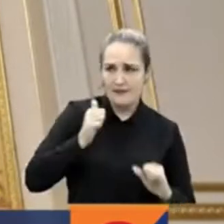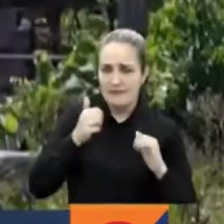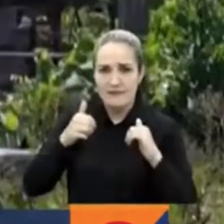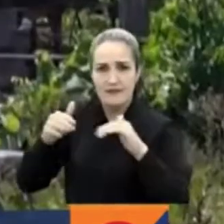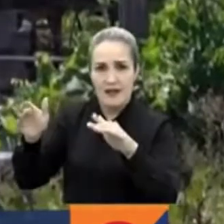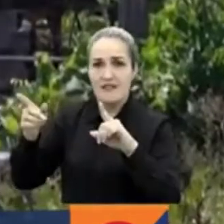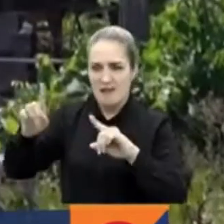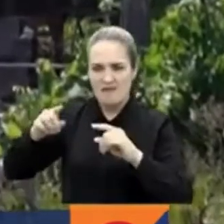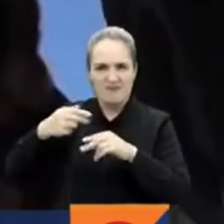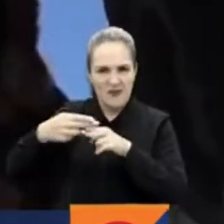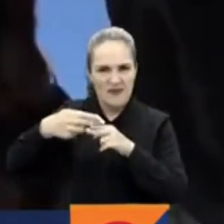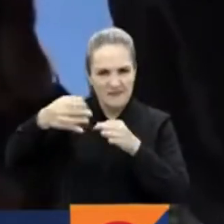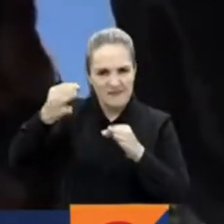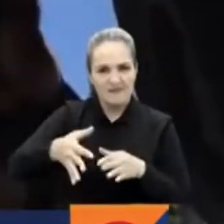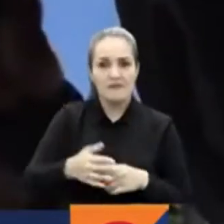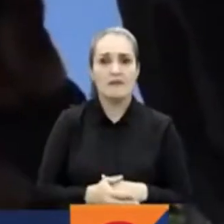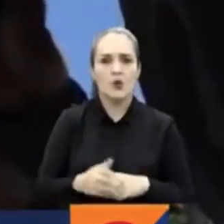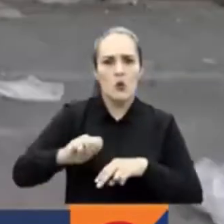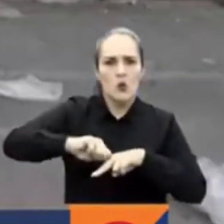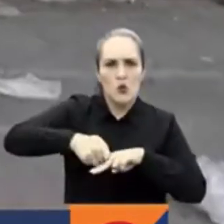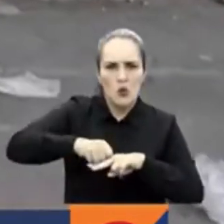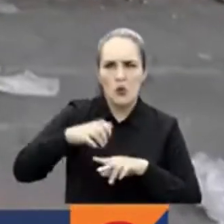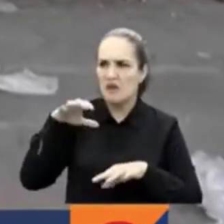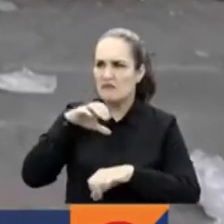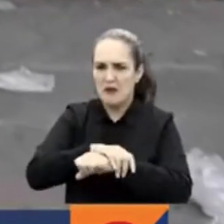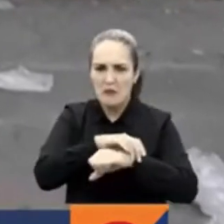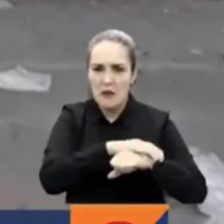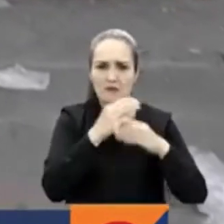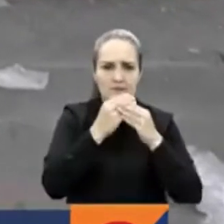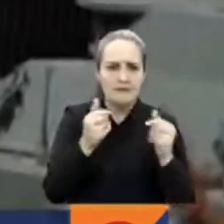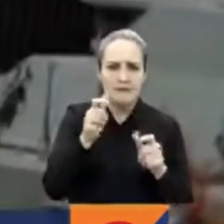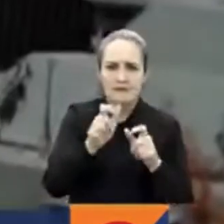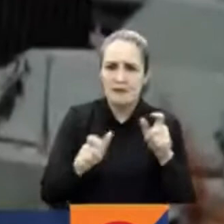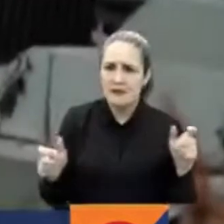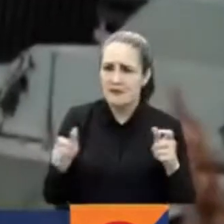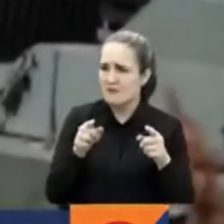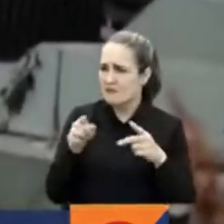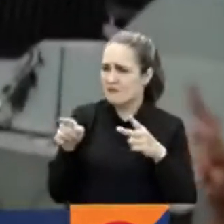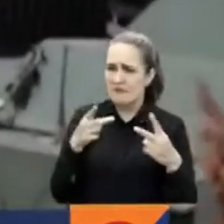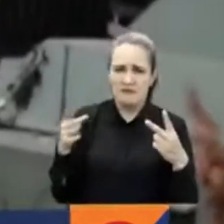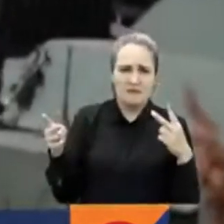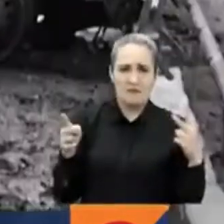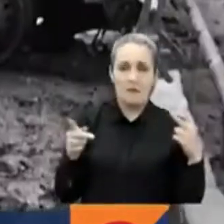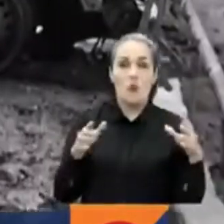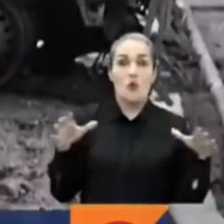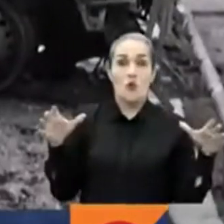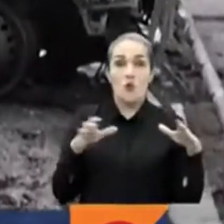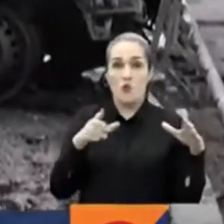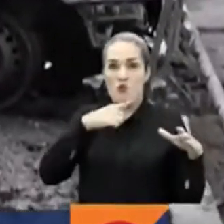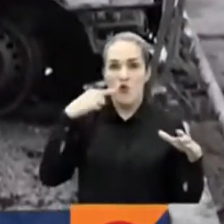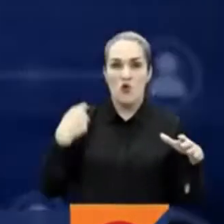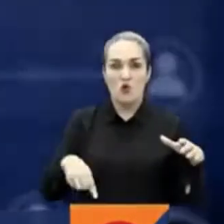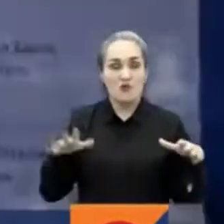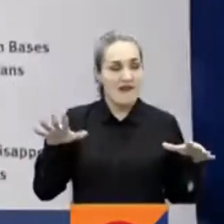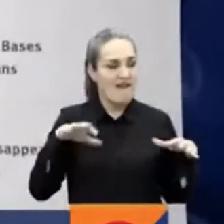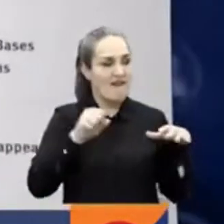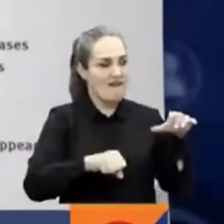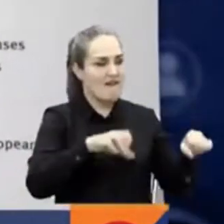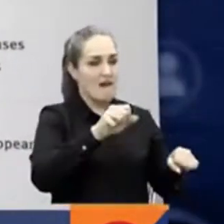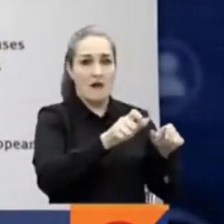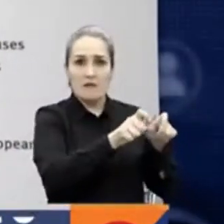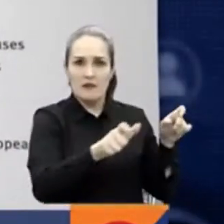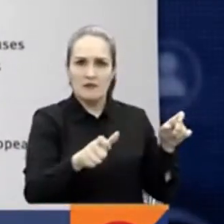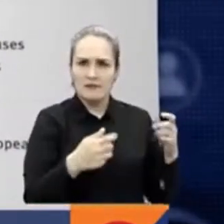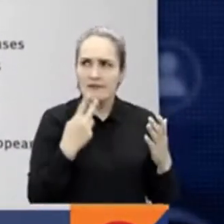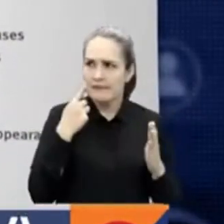sucederá. Torturas, detenciones ilegales y desapariciones forzosas a las que las tropas rusas estarían sometiendo a civiles son